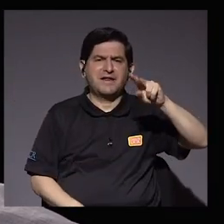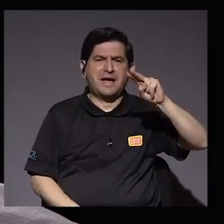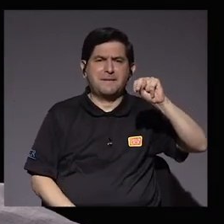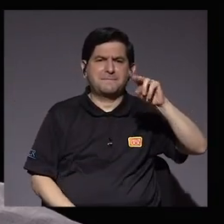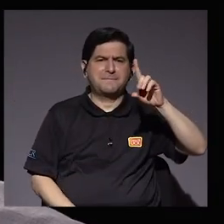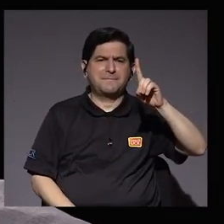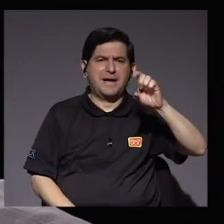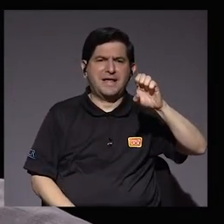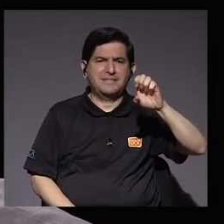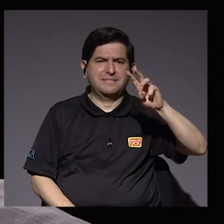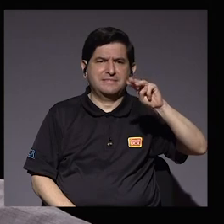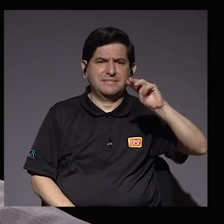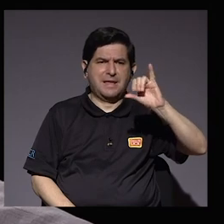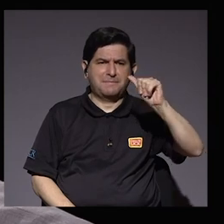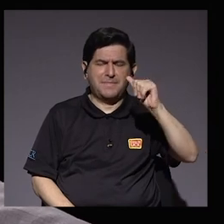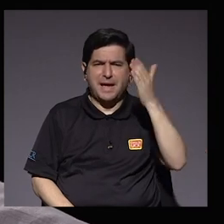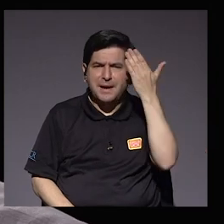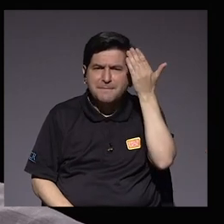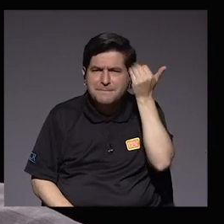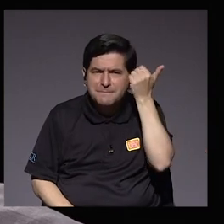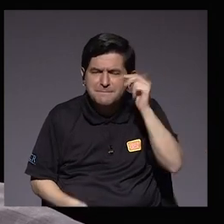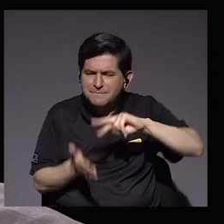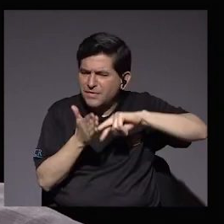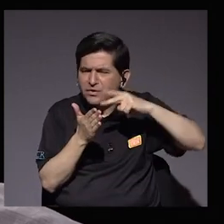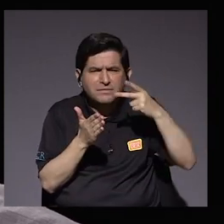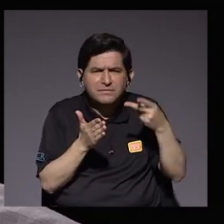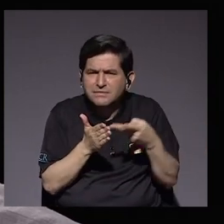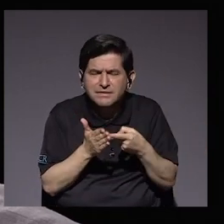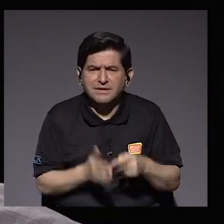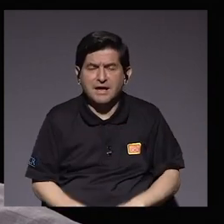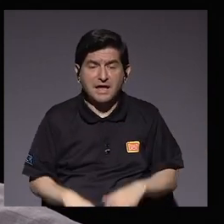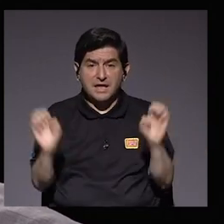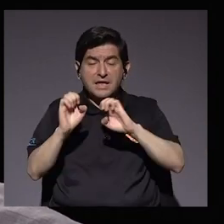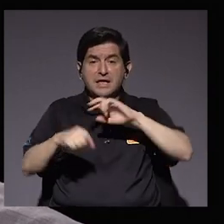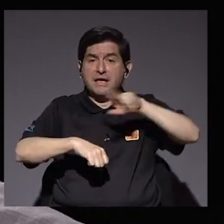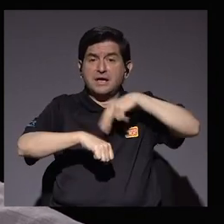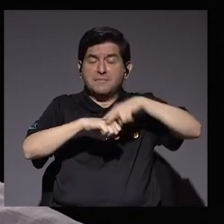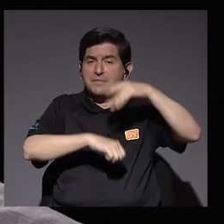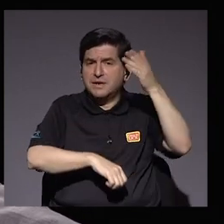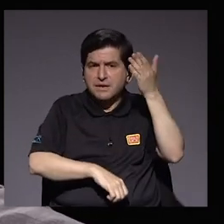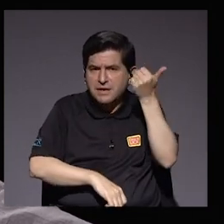se categorice con ese nombre y que se haya convertido en emergencia nacional?